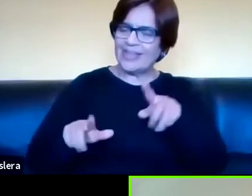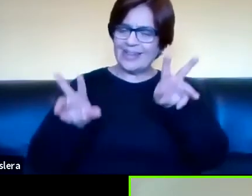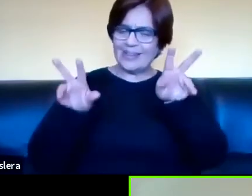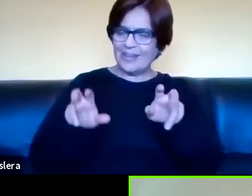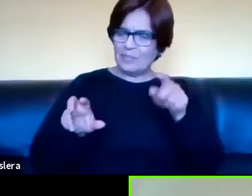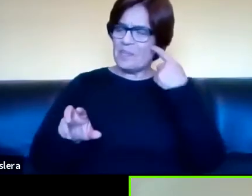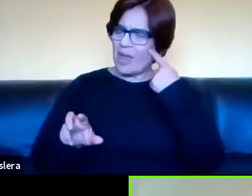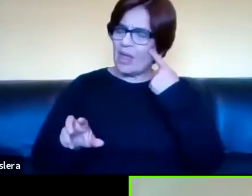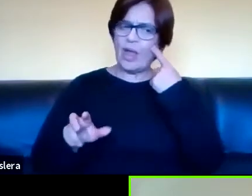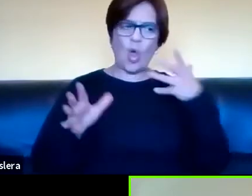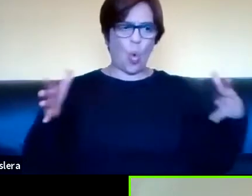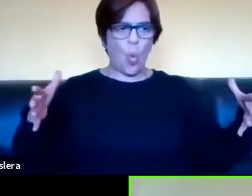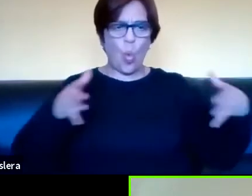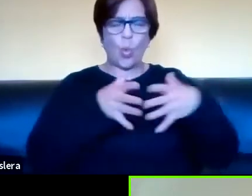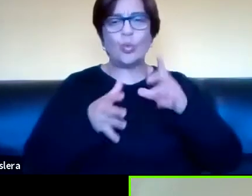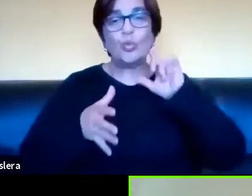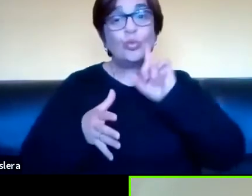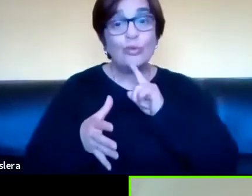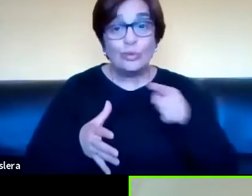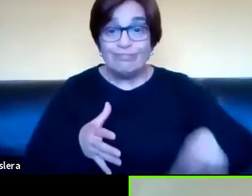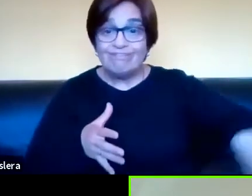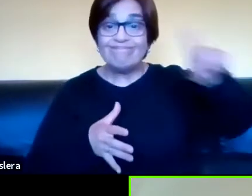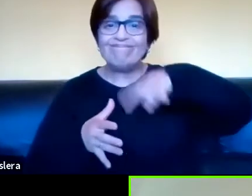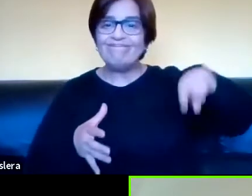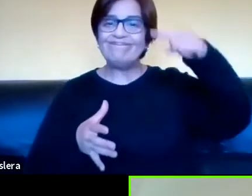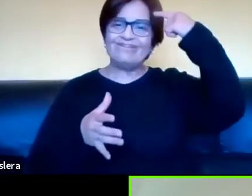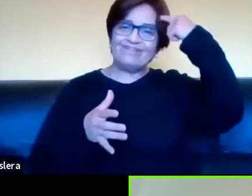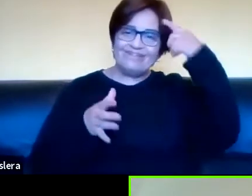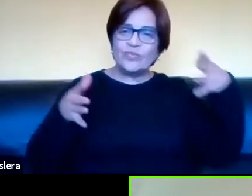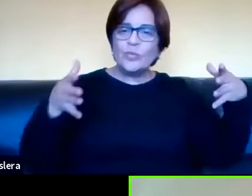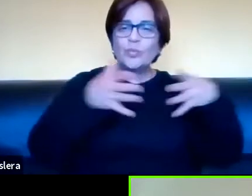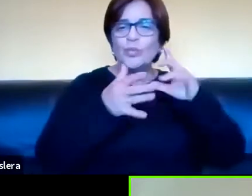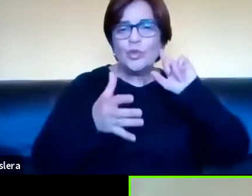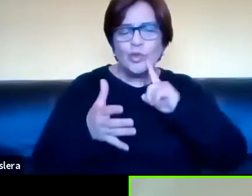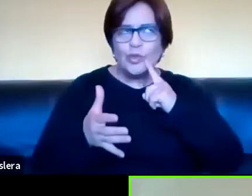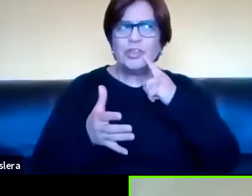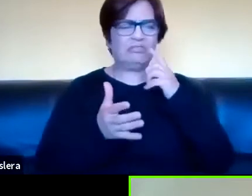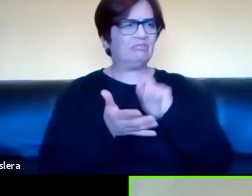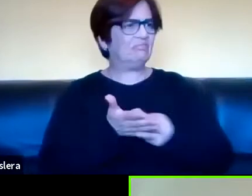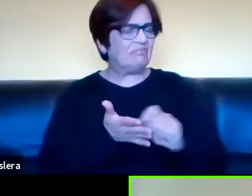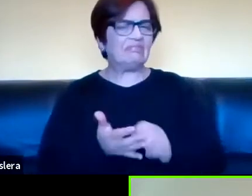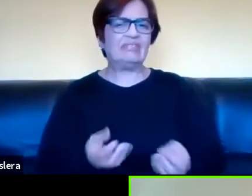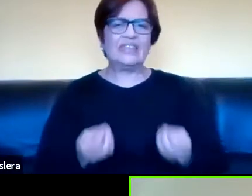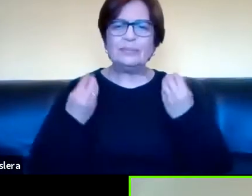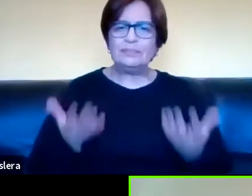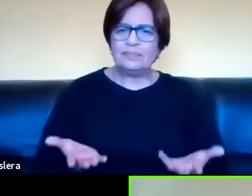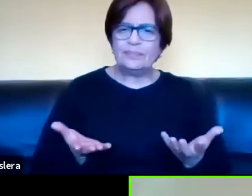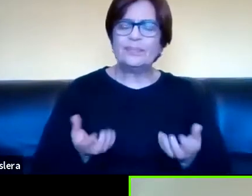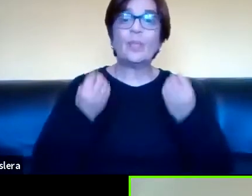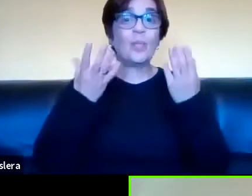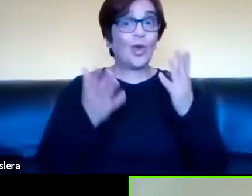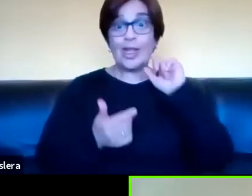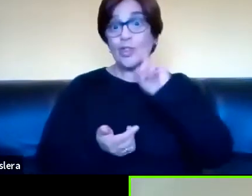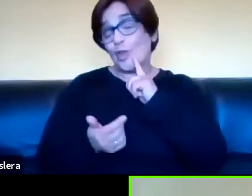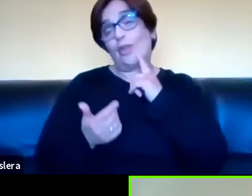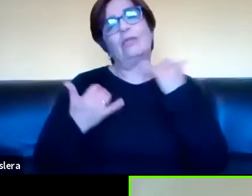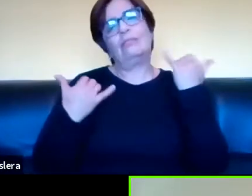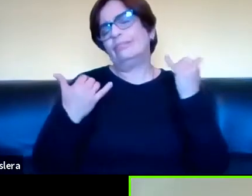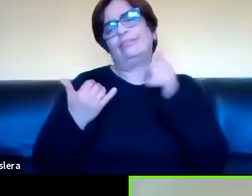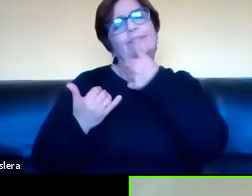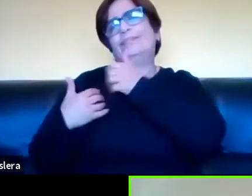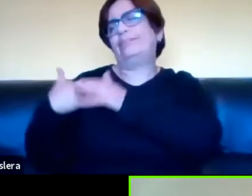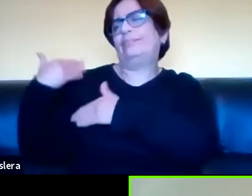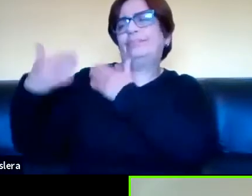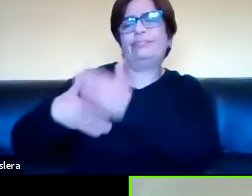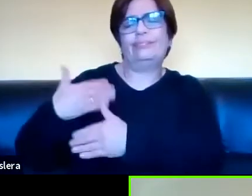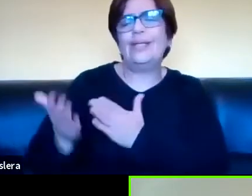con los sordos porque yo me interesaba cómo era el contacto de la comunidad sorda con la escritura, porque en realidad, bueno, la comunidad sorda históricamente tiene el tema